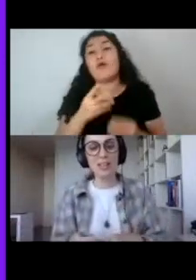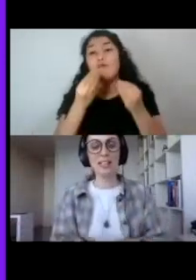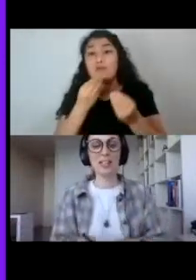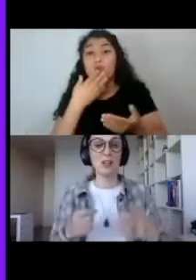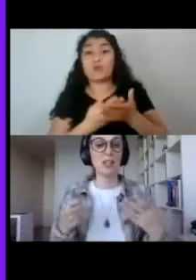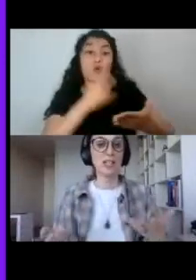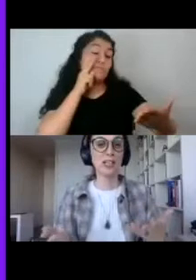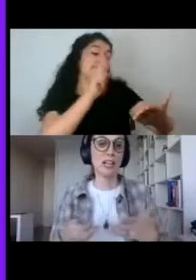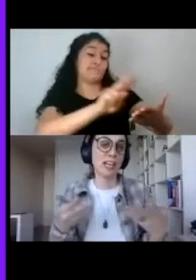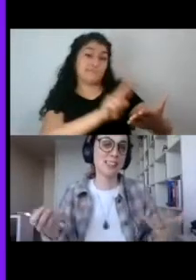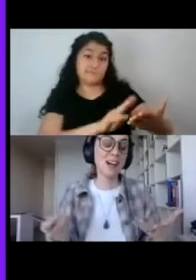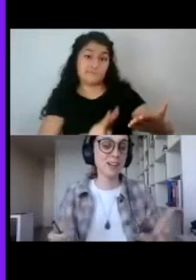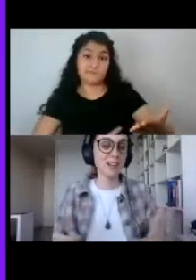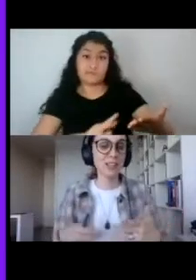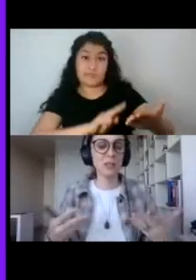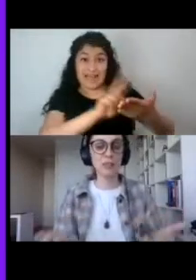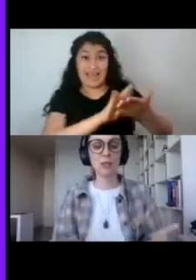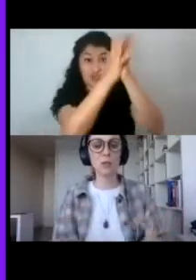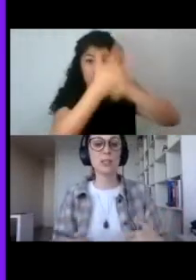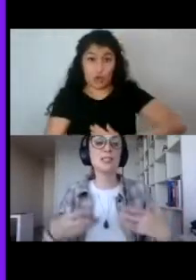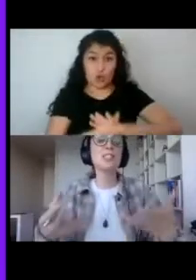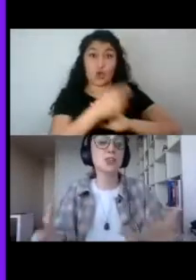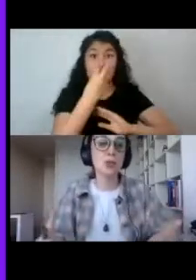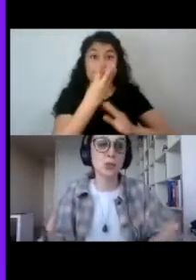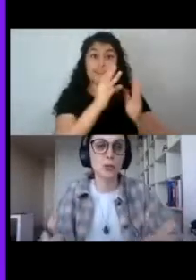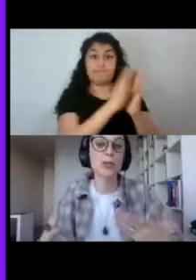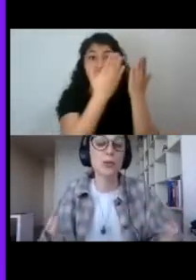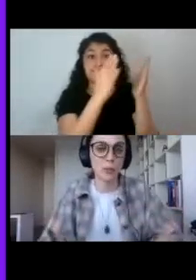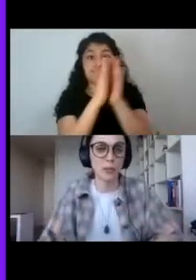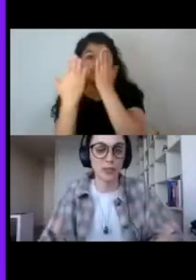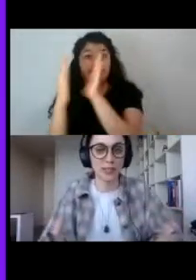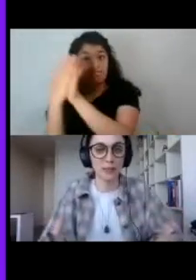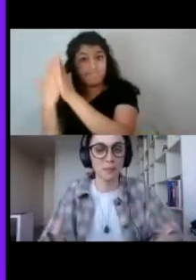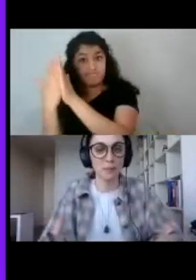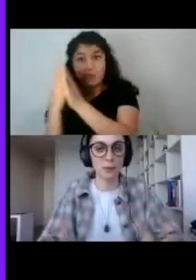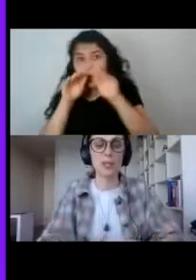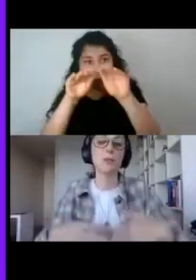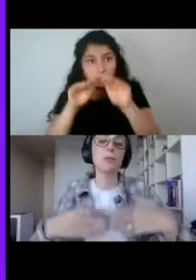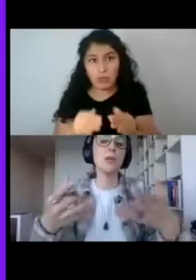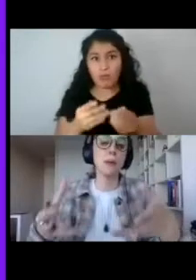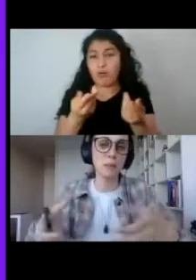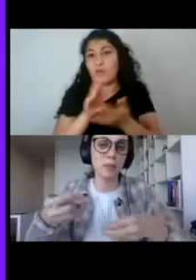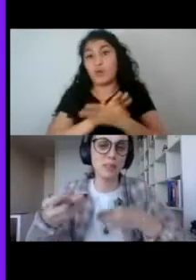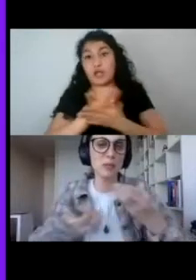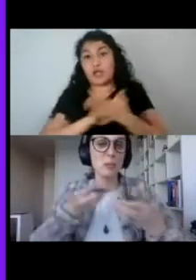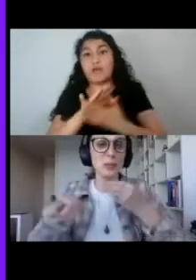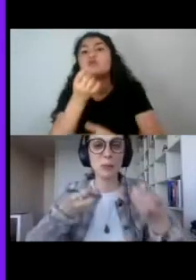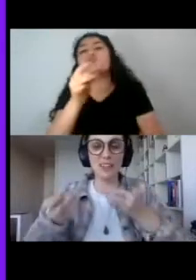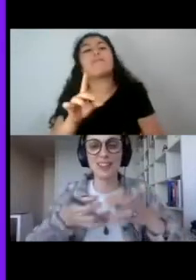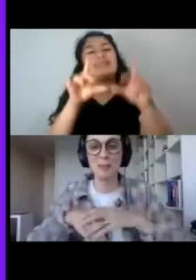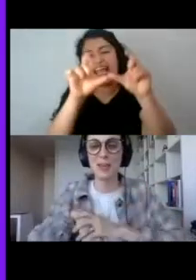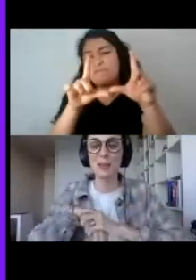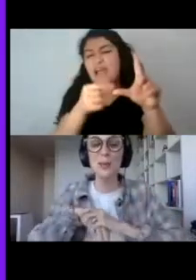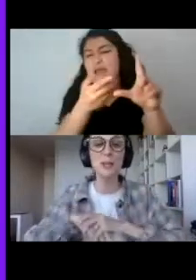novela, a la saga en realidad, a los tres tomos, y así son construidos los personajes. O sea, yo pongo la imagen para hacer esto un poquito